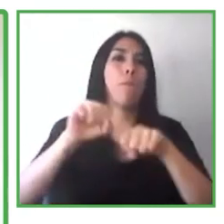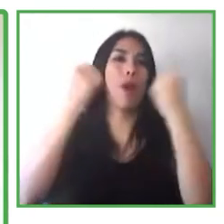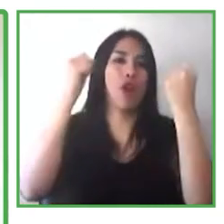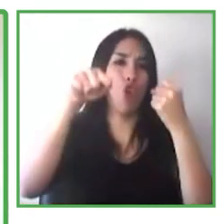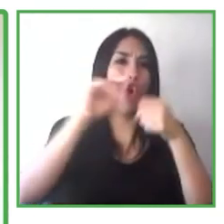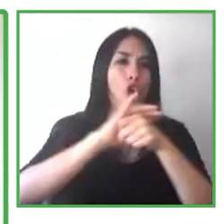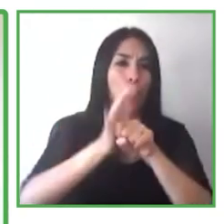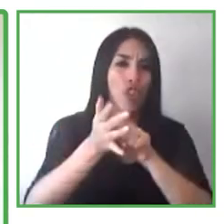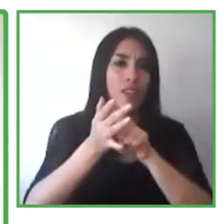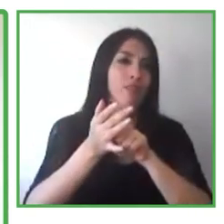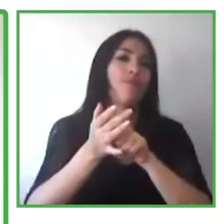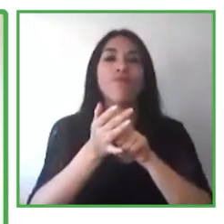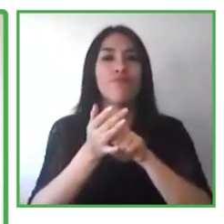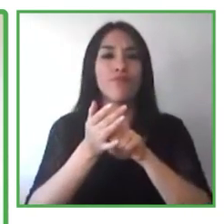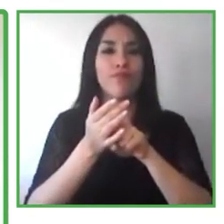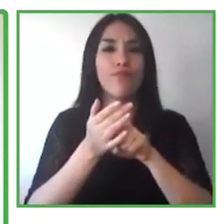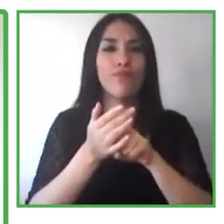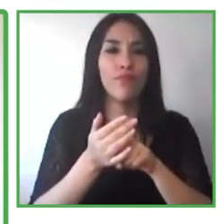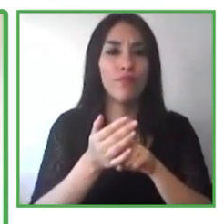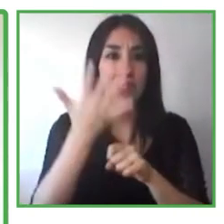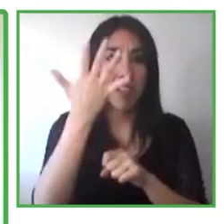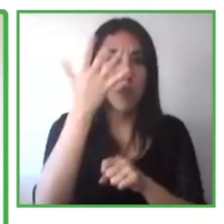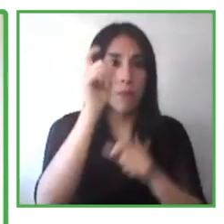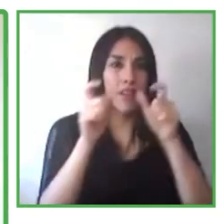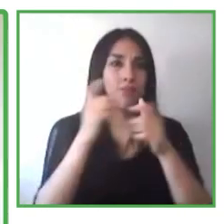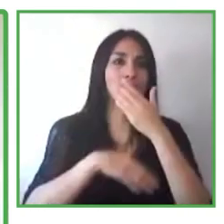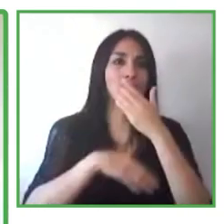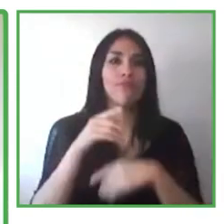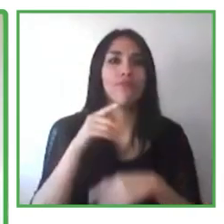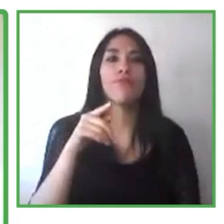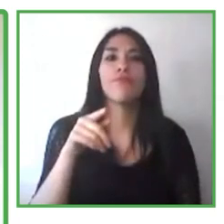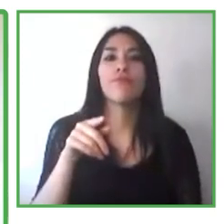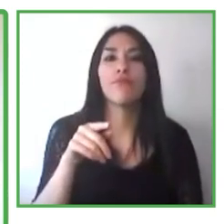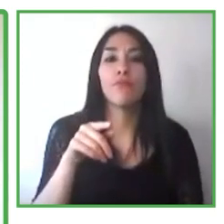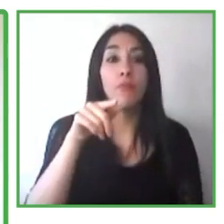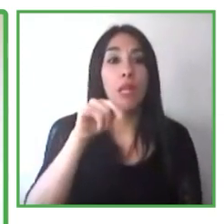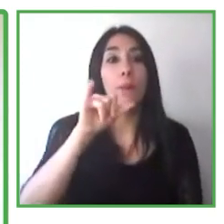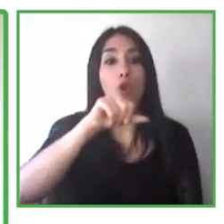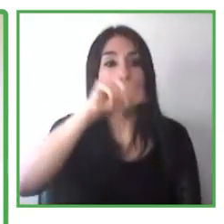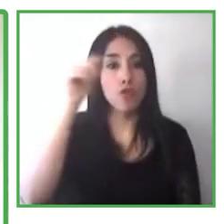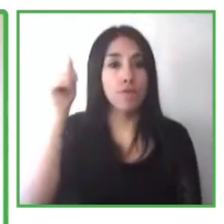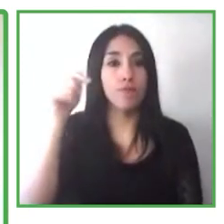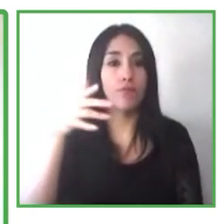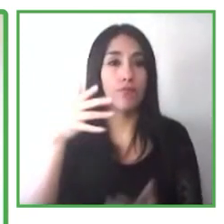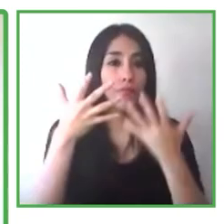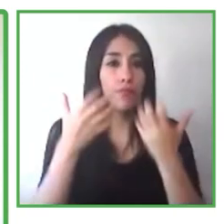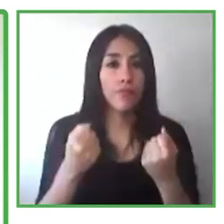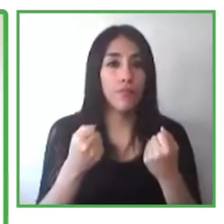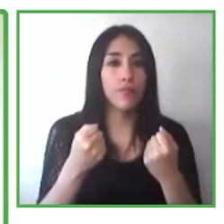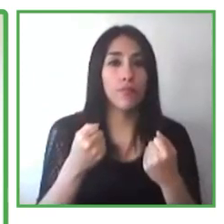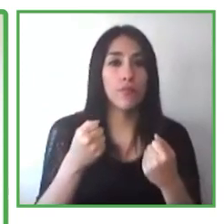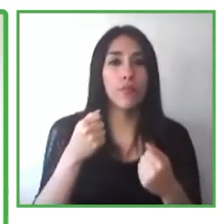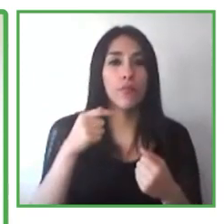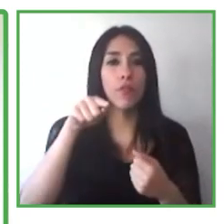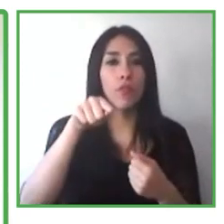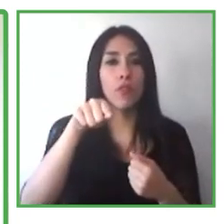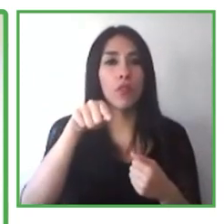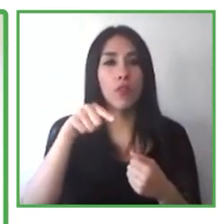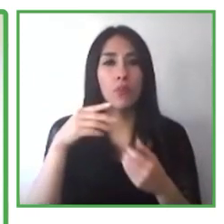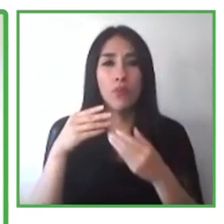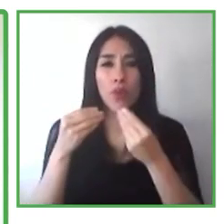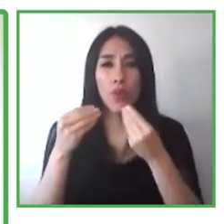en esta pandemia y tenemos una conciencia renovada de todas estas barreras que existen y así podemos abordar todas estas